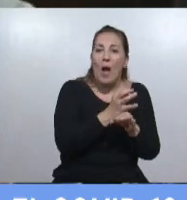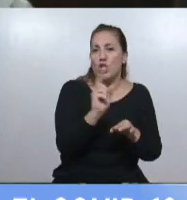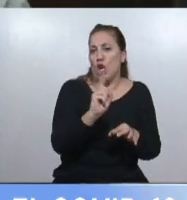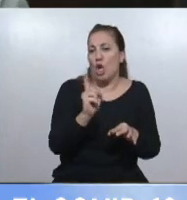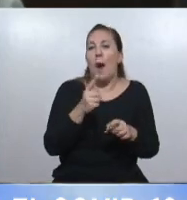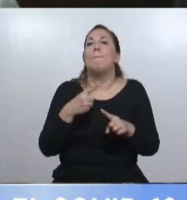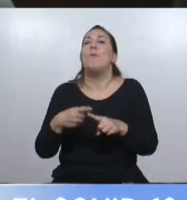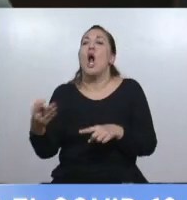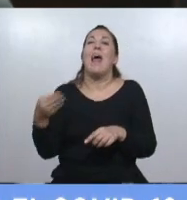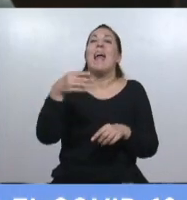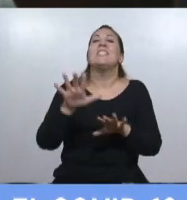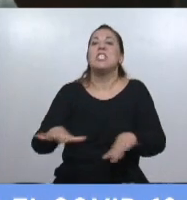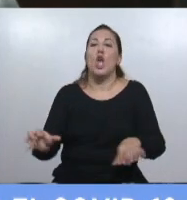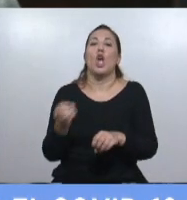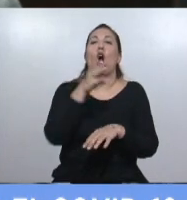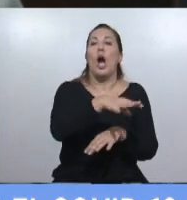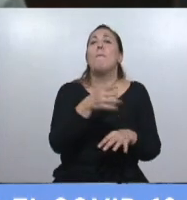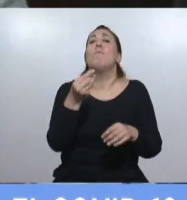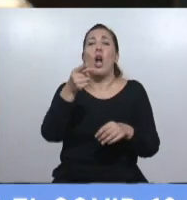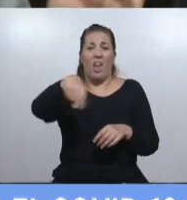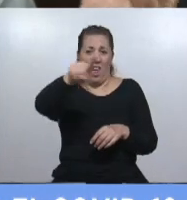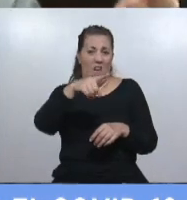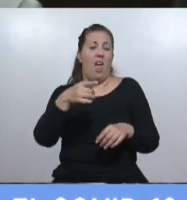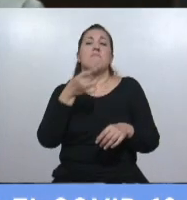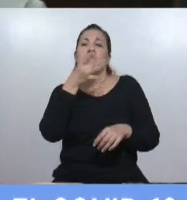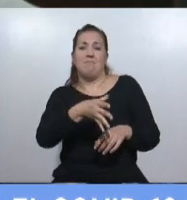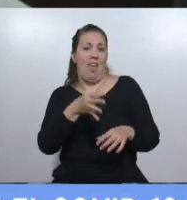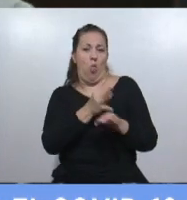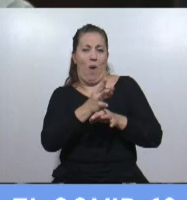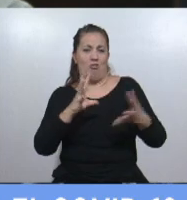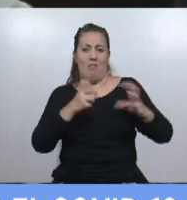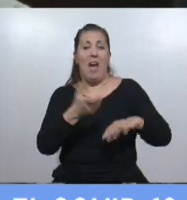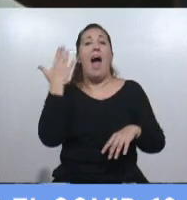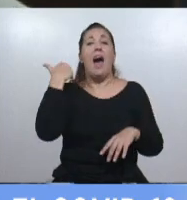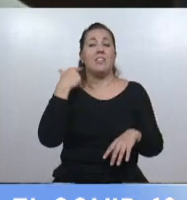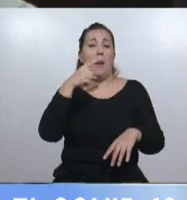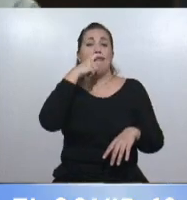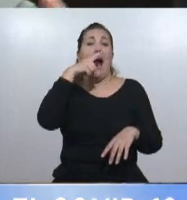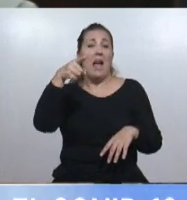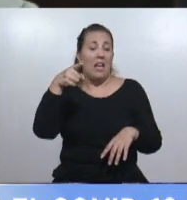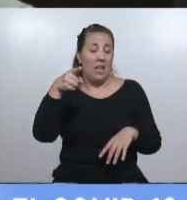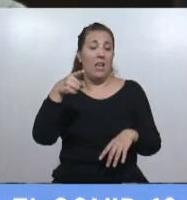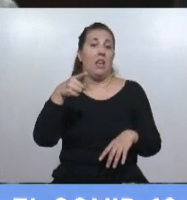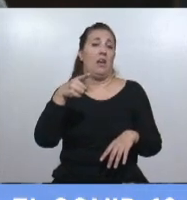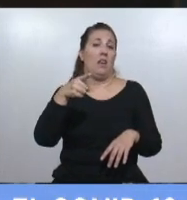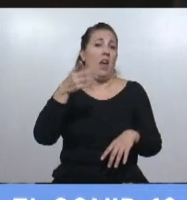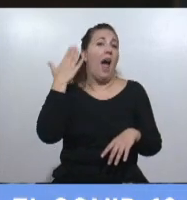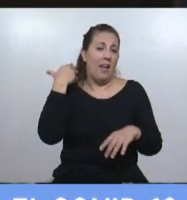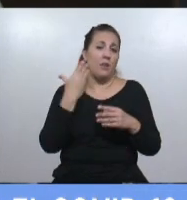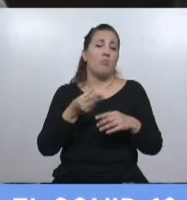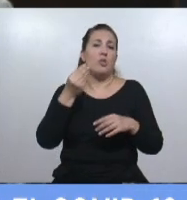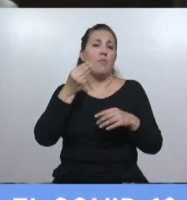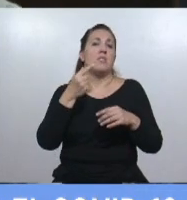Porque la educación efectivamente la vapulearon. Ya Macri hizo famoso entre otras grandes frases